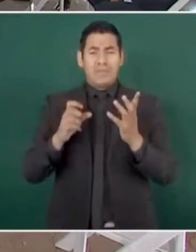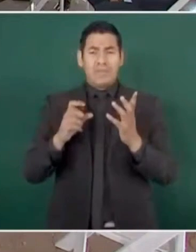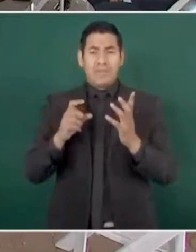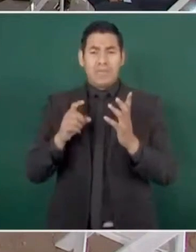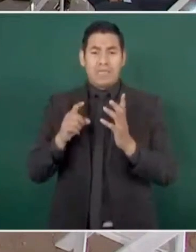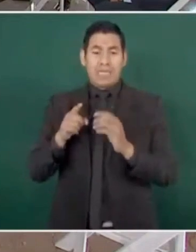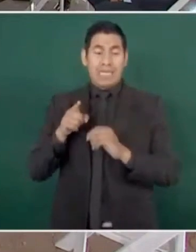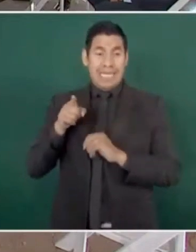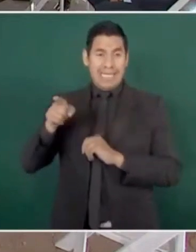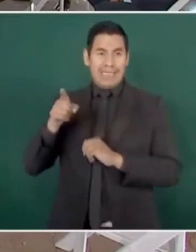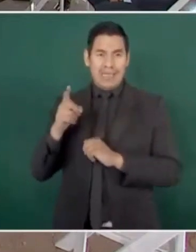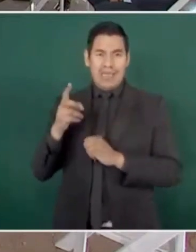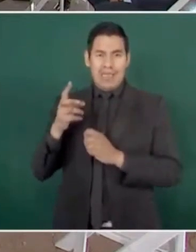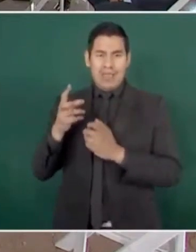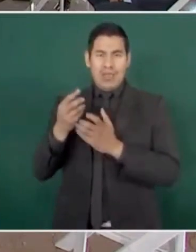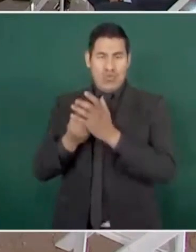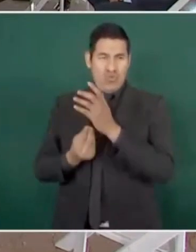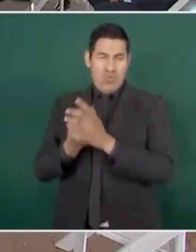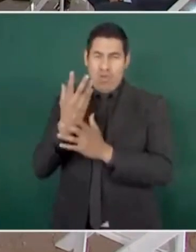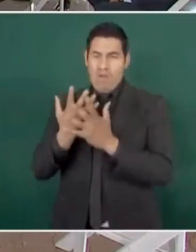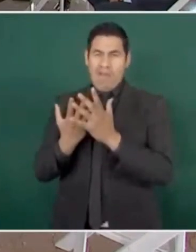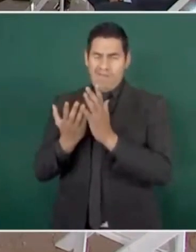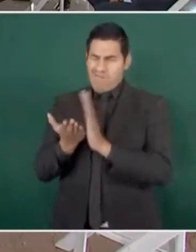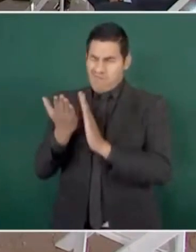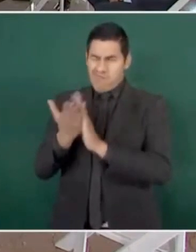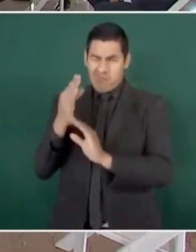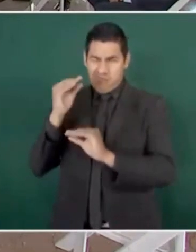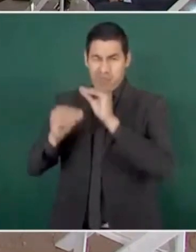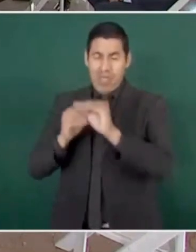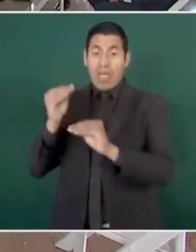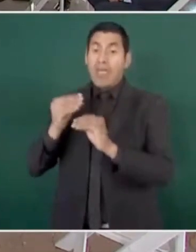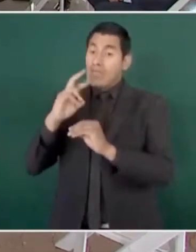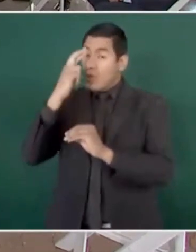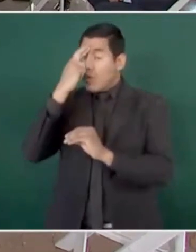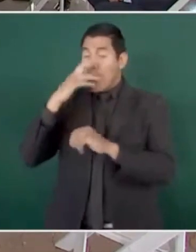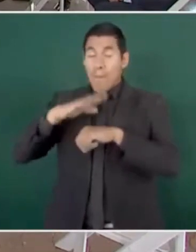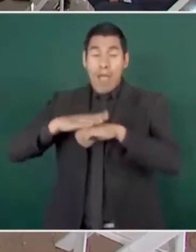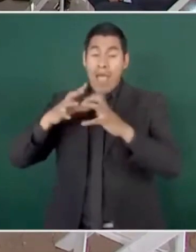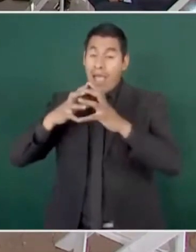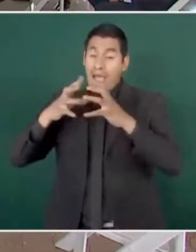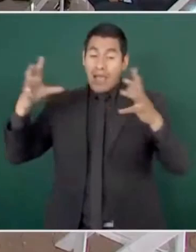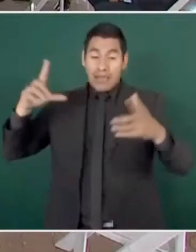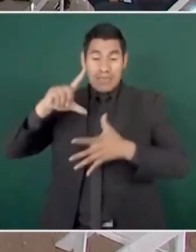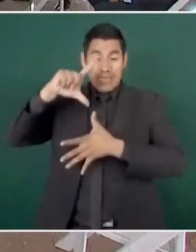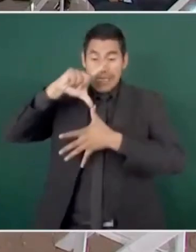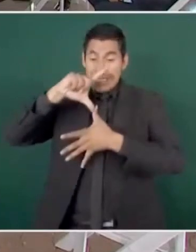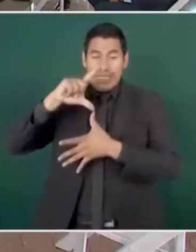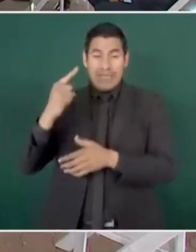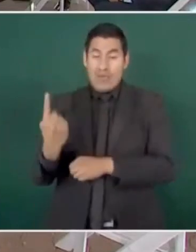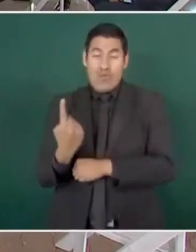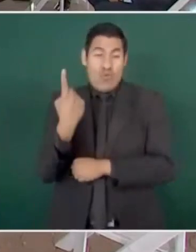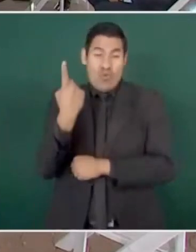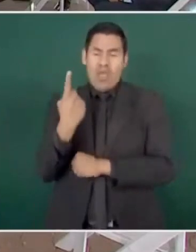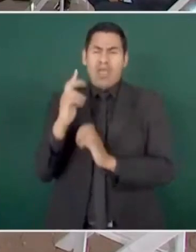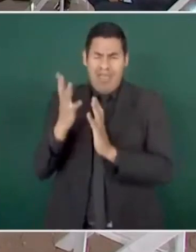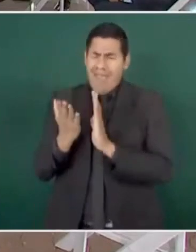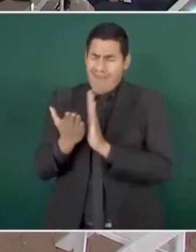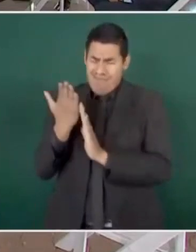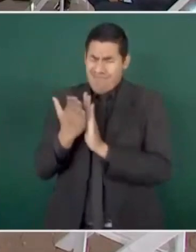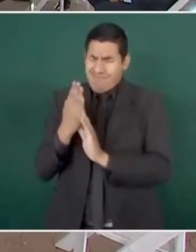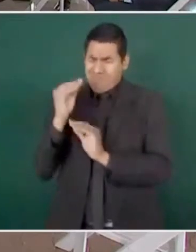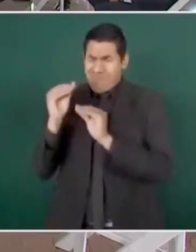fotovoltaica, que es la más grande de América Latina, está ya construyendo y muy avanzado una